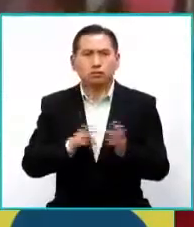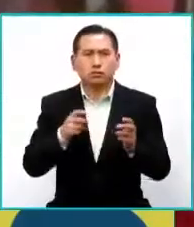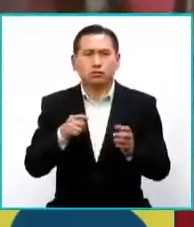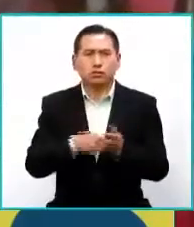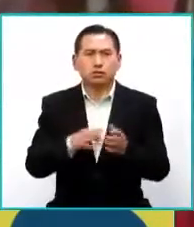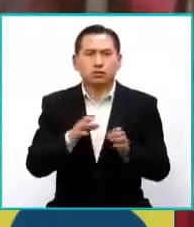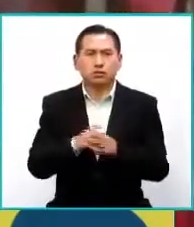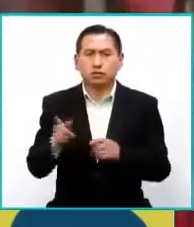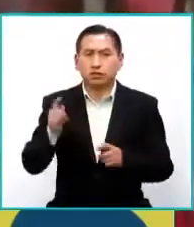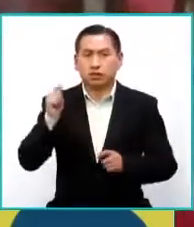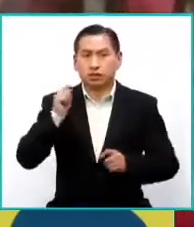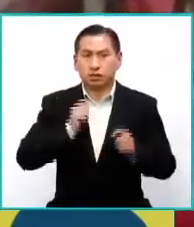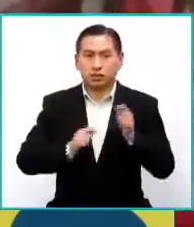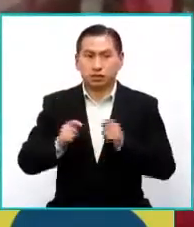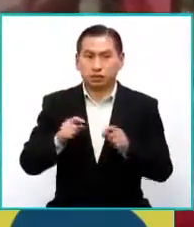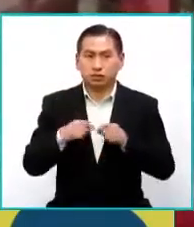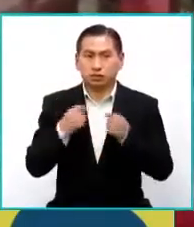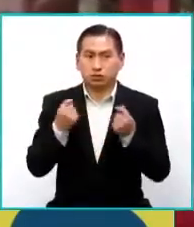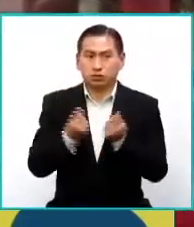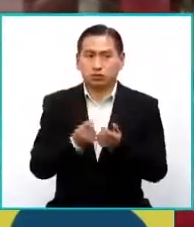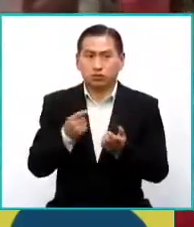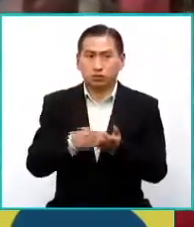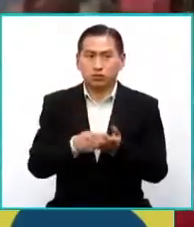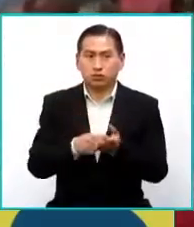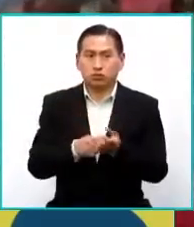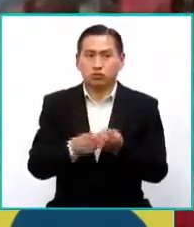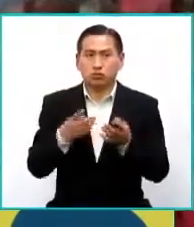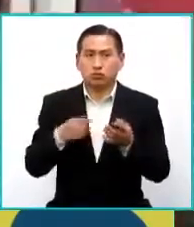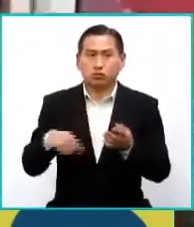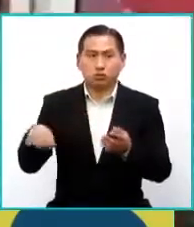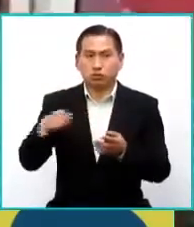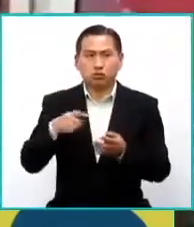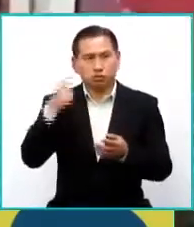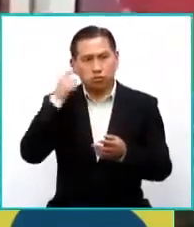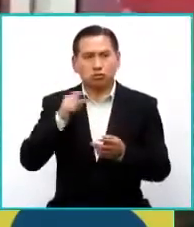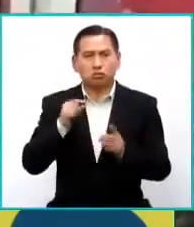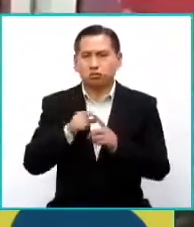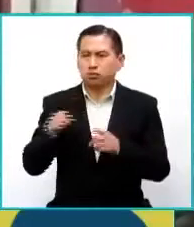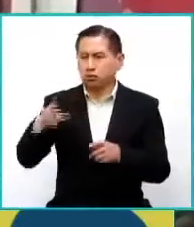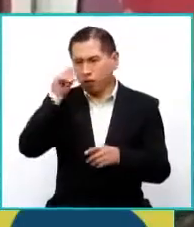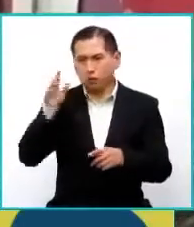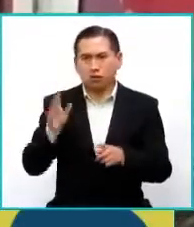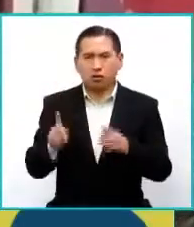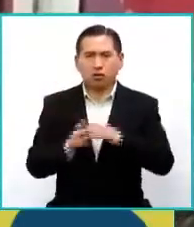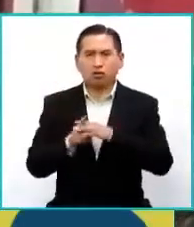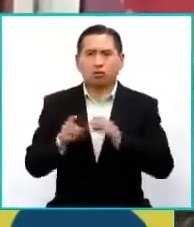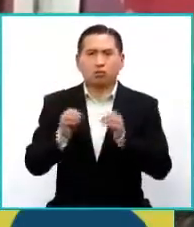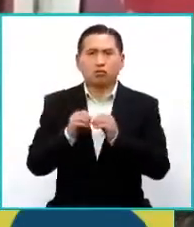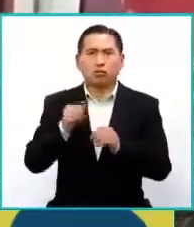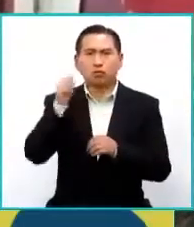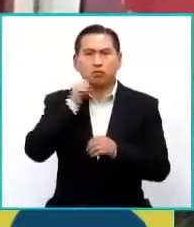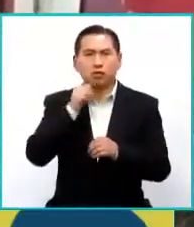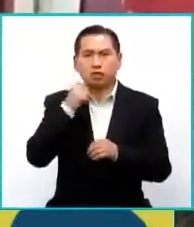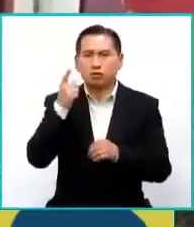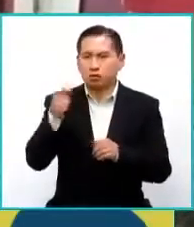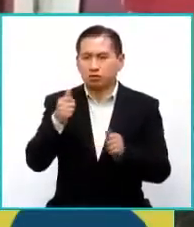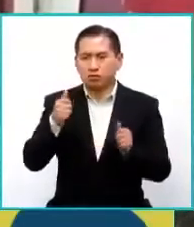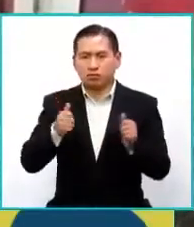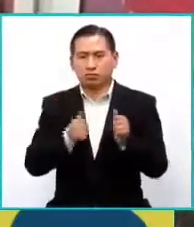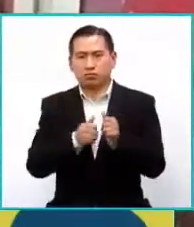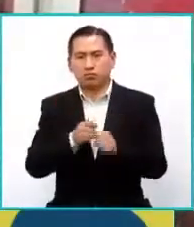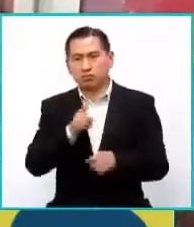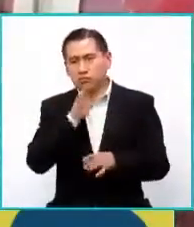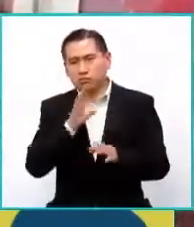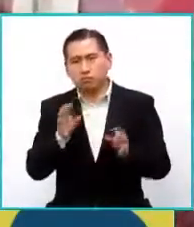ejemplo, una obra de teatro colectiva, mucho destacaban los varones, ¿no? Y las mujeres siempre eran como más